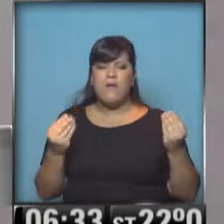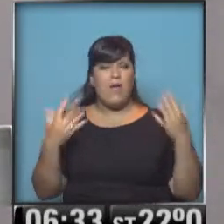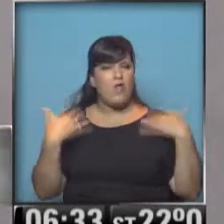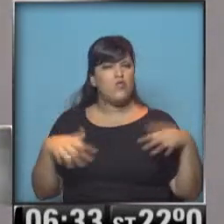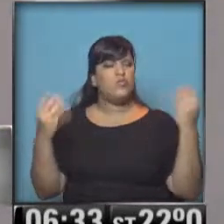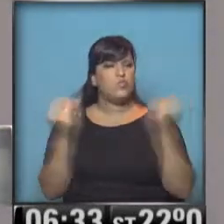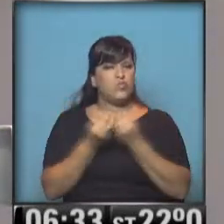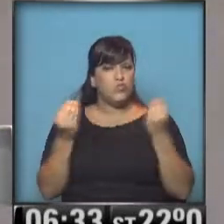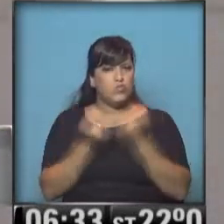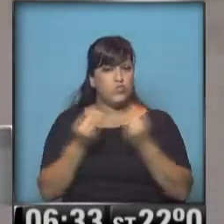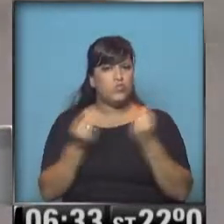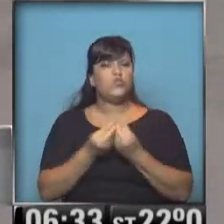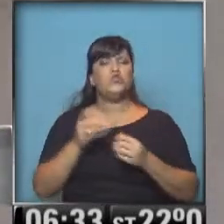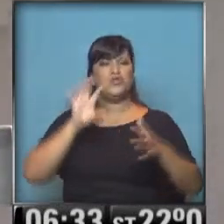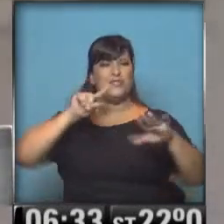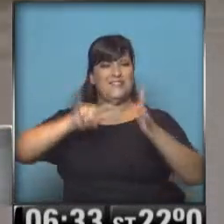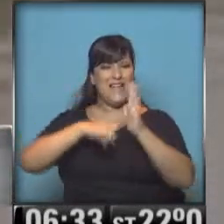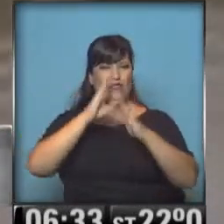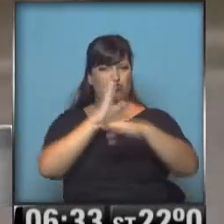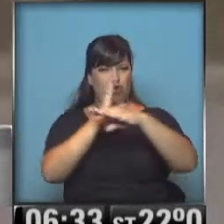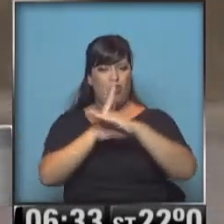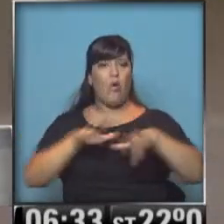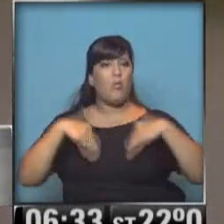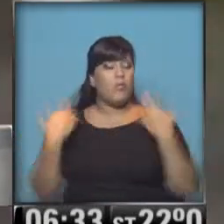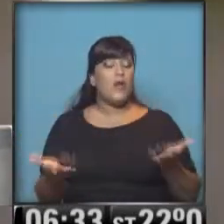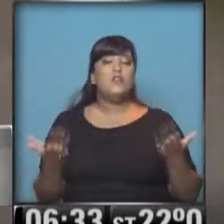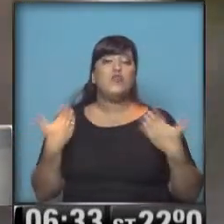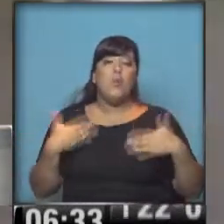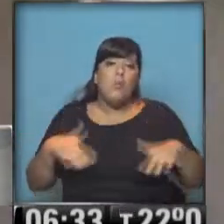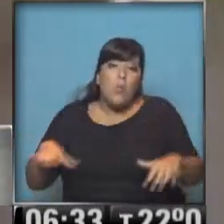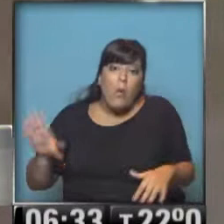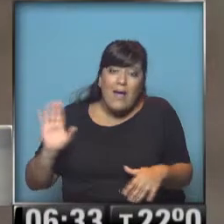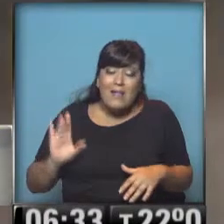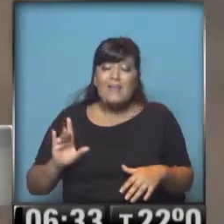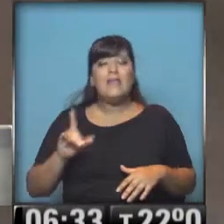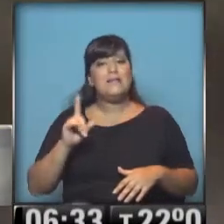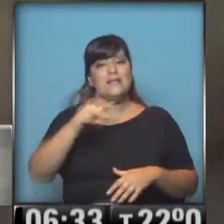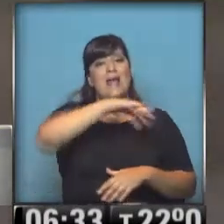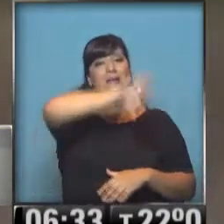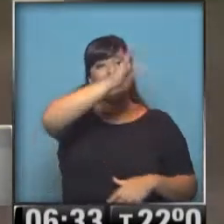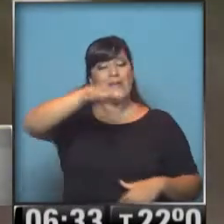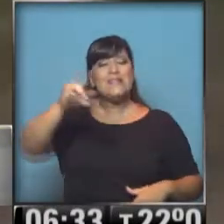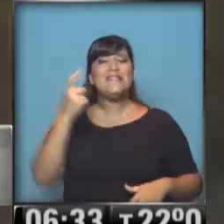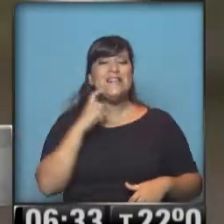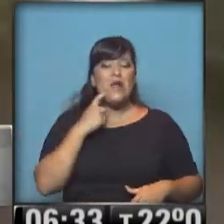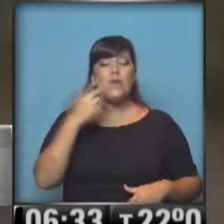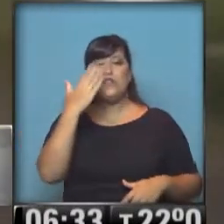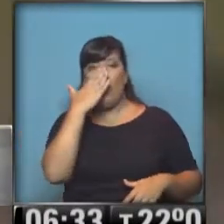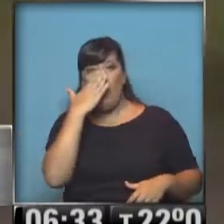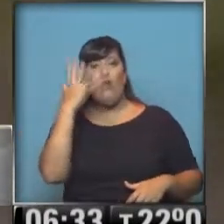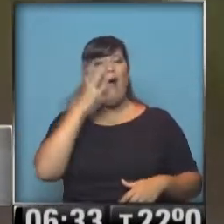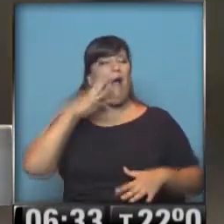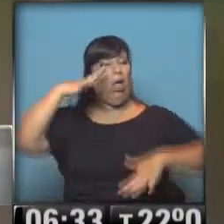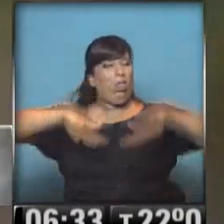afectando gran parte de la zona central, por lo tanto, no hay que descartar, especialmente en las zonas serranas de San Luis y de Córdoba, algo de